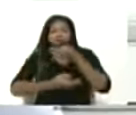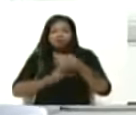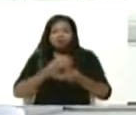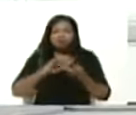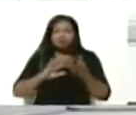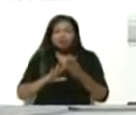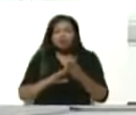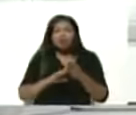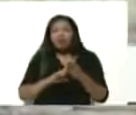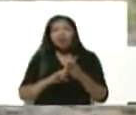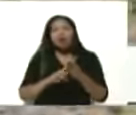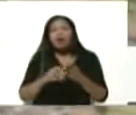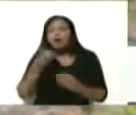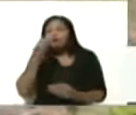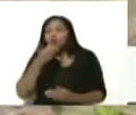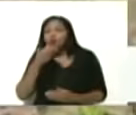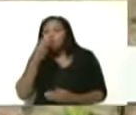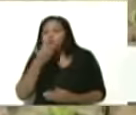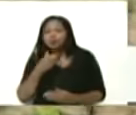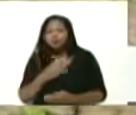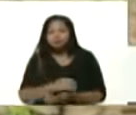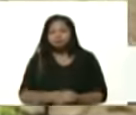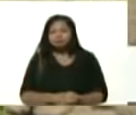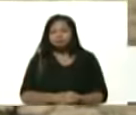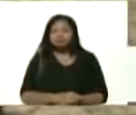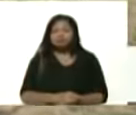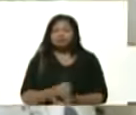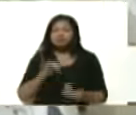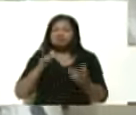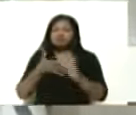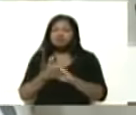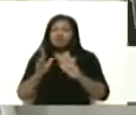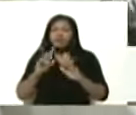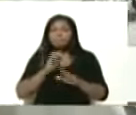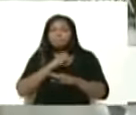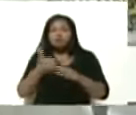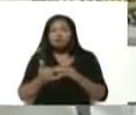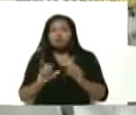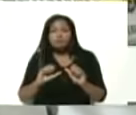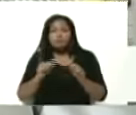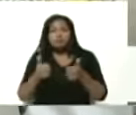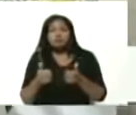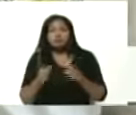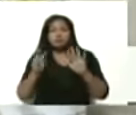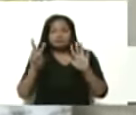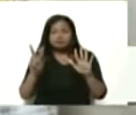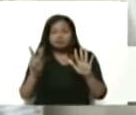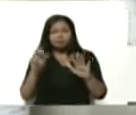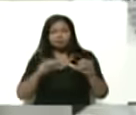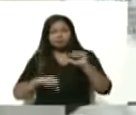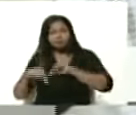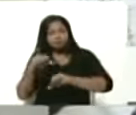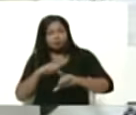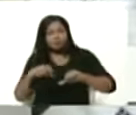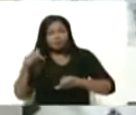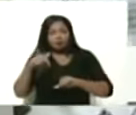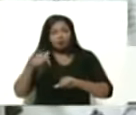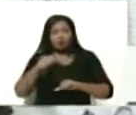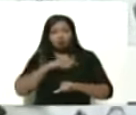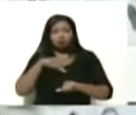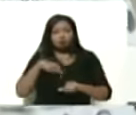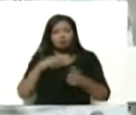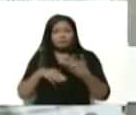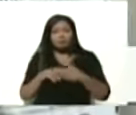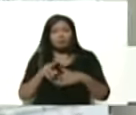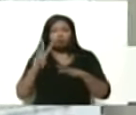fruto como tal este proyecto empezó con 7 fórmulas pero hoy en día ya vamos por